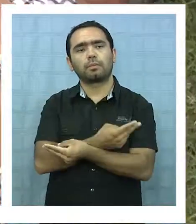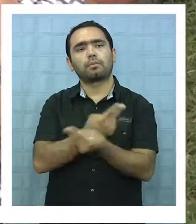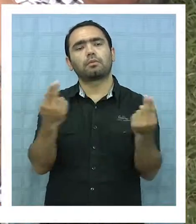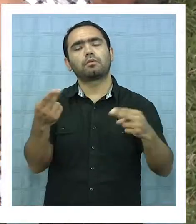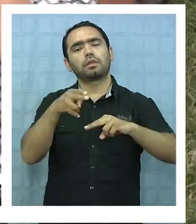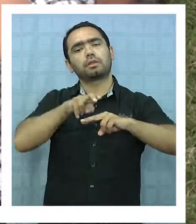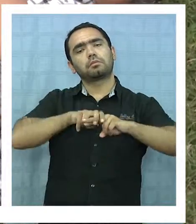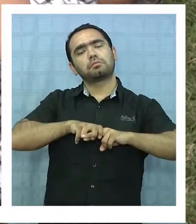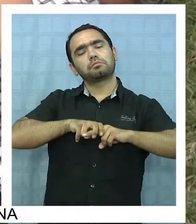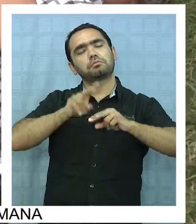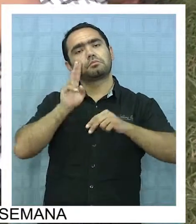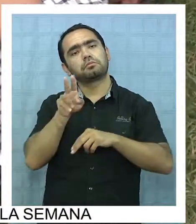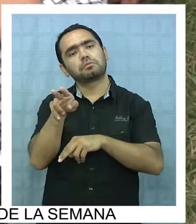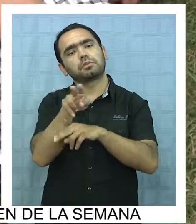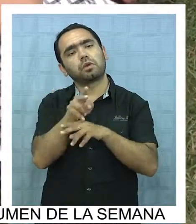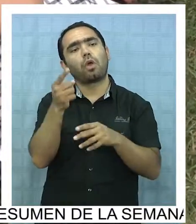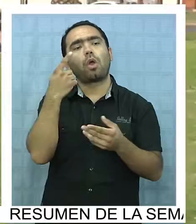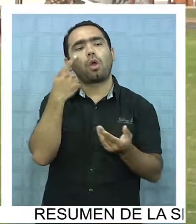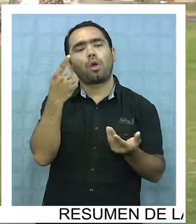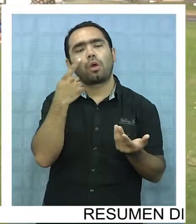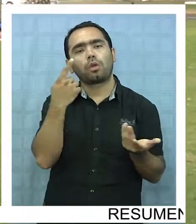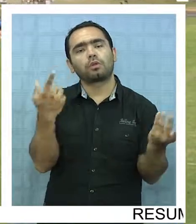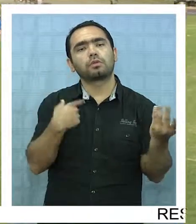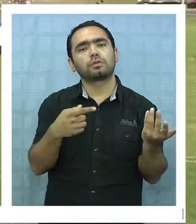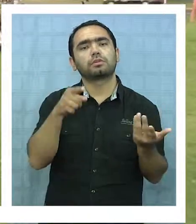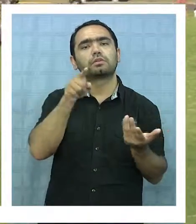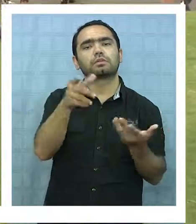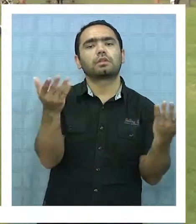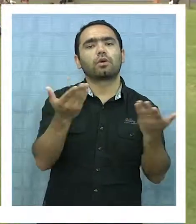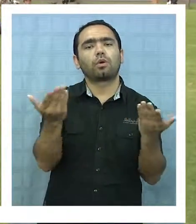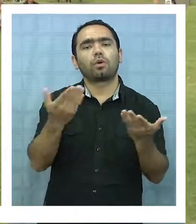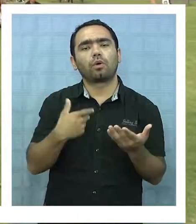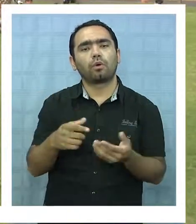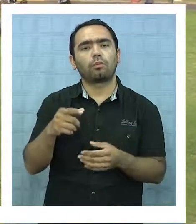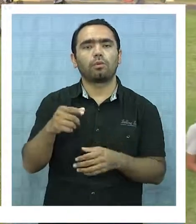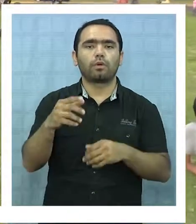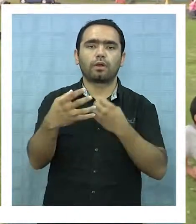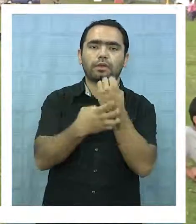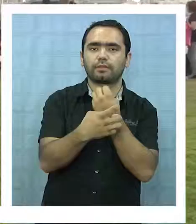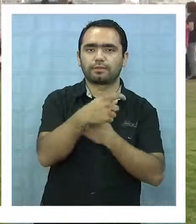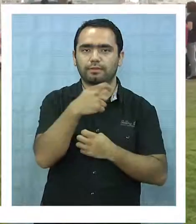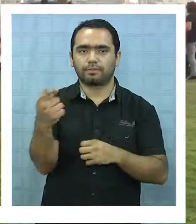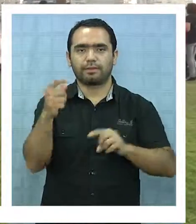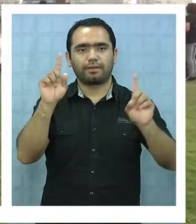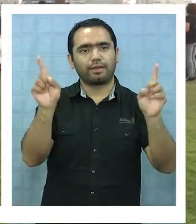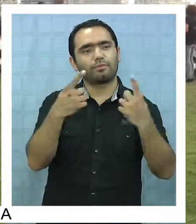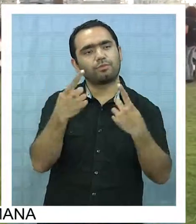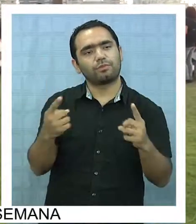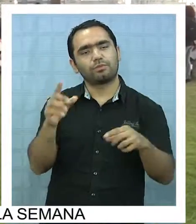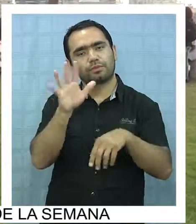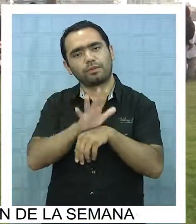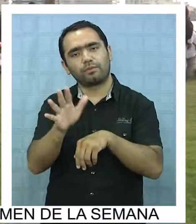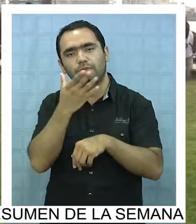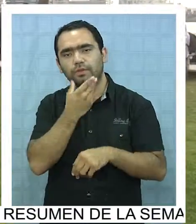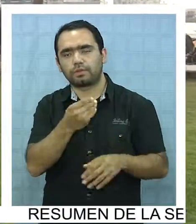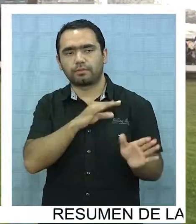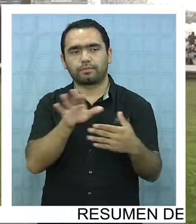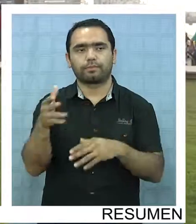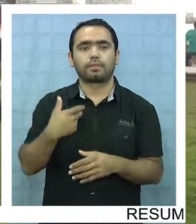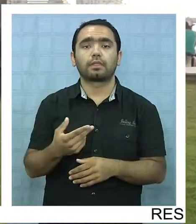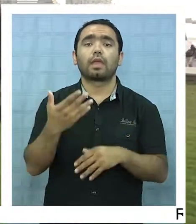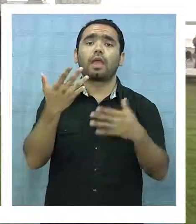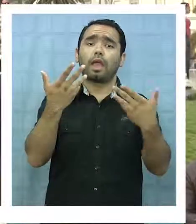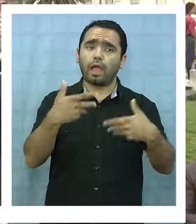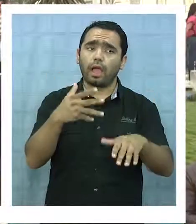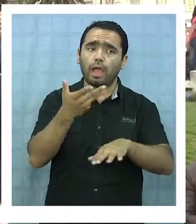cabantinas y que conoció un poco más del arte musical tarapaqueño. Hay un antes y un después quizás de la ley del 20% de la música